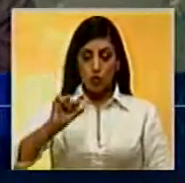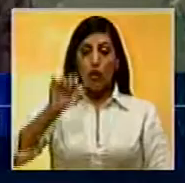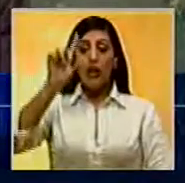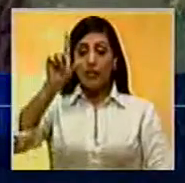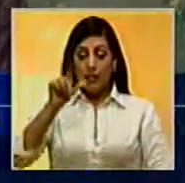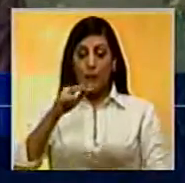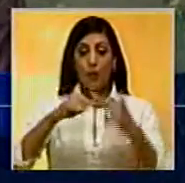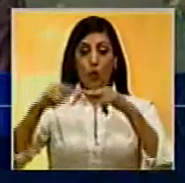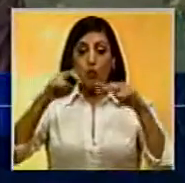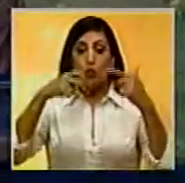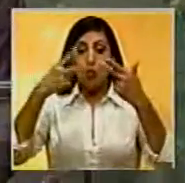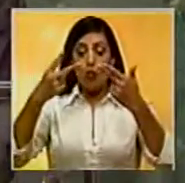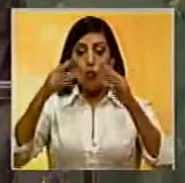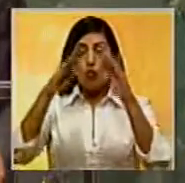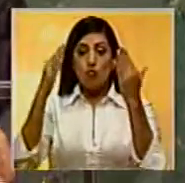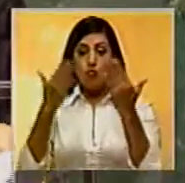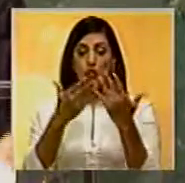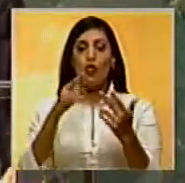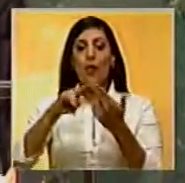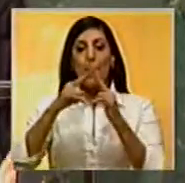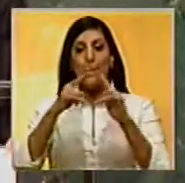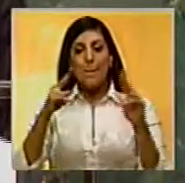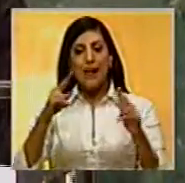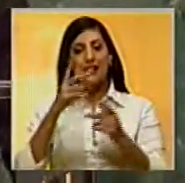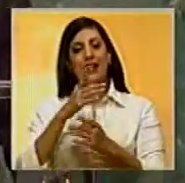de la construcción de un mundo donde impere la paz y el desarrollo.